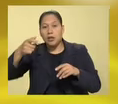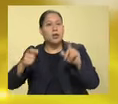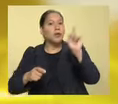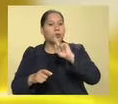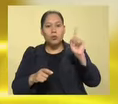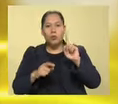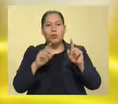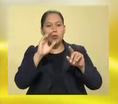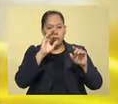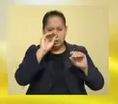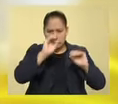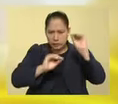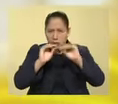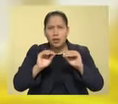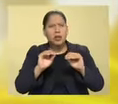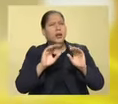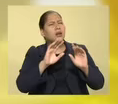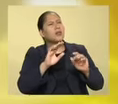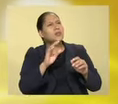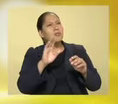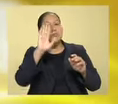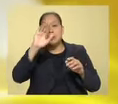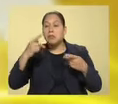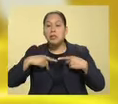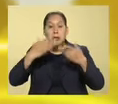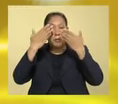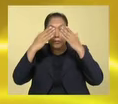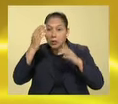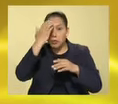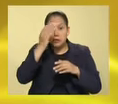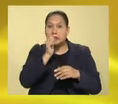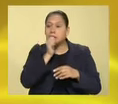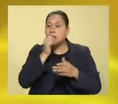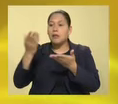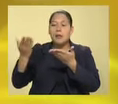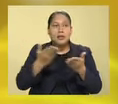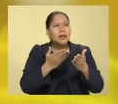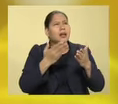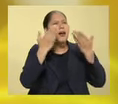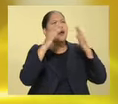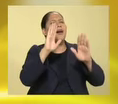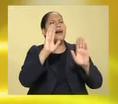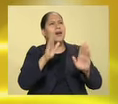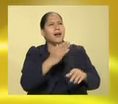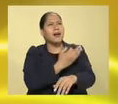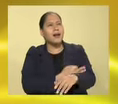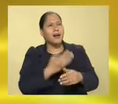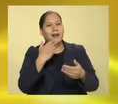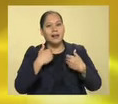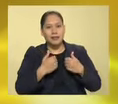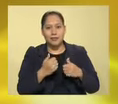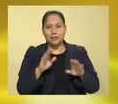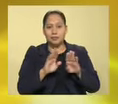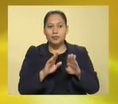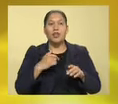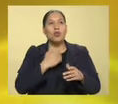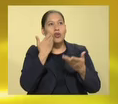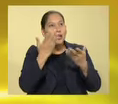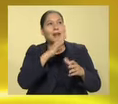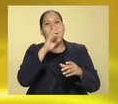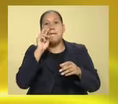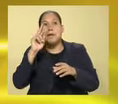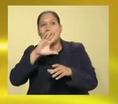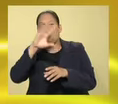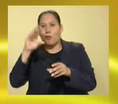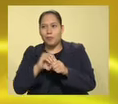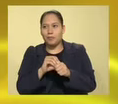está construida de tal manera que le da la bienvenida a la generación que apenas empezó. Y eso sí, al salir de la sala de cine van a decir, quiero ver las anteriores.